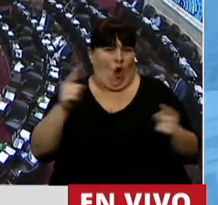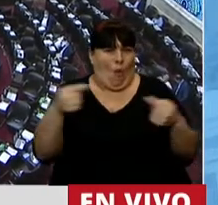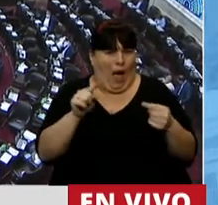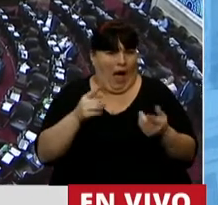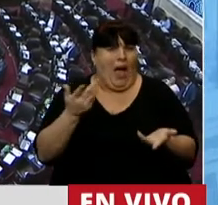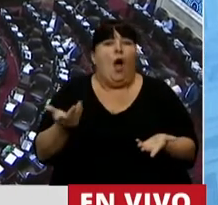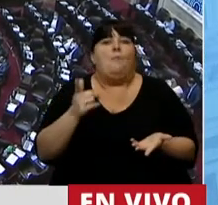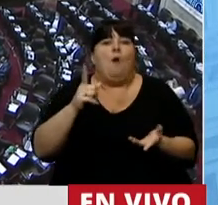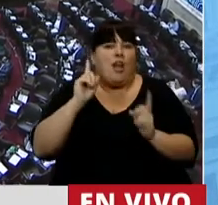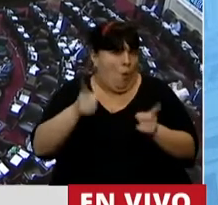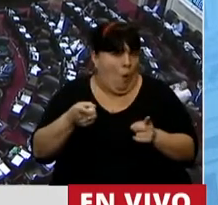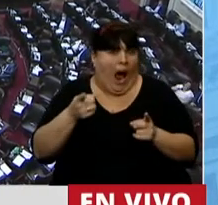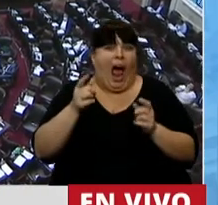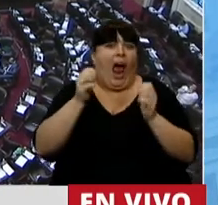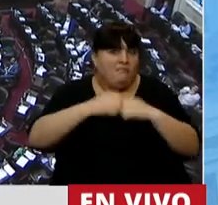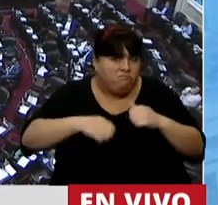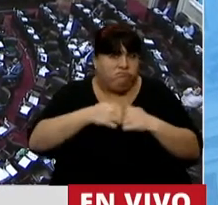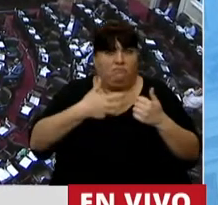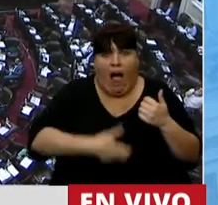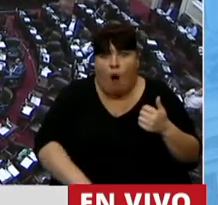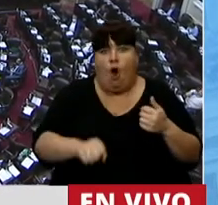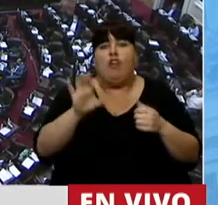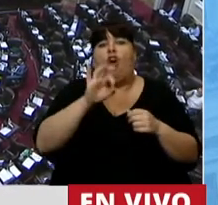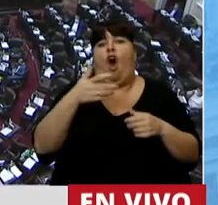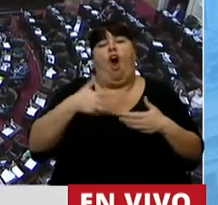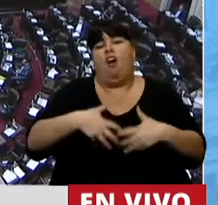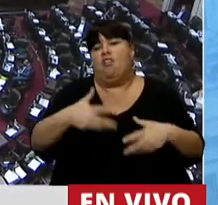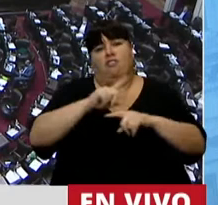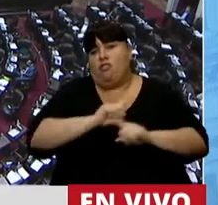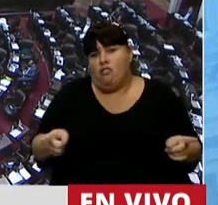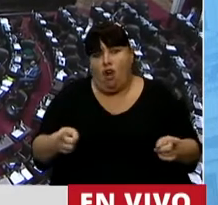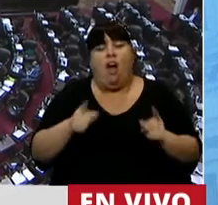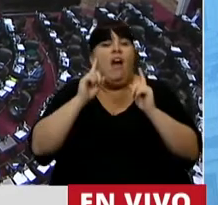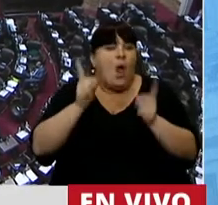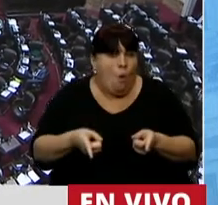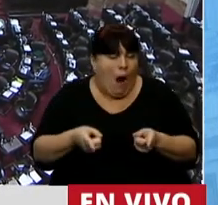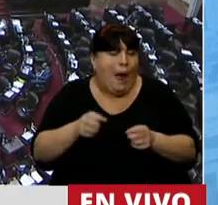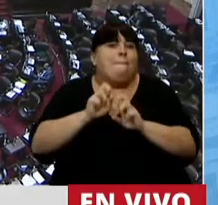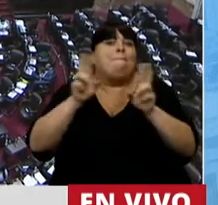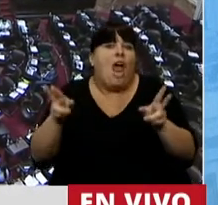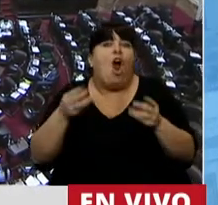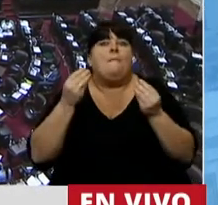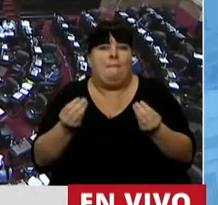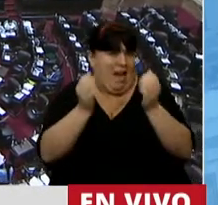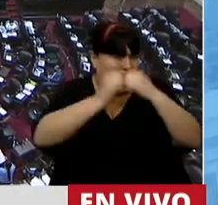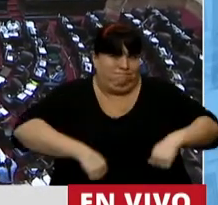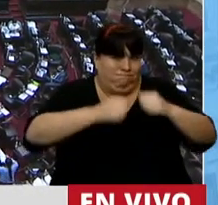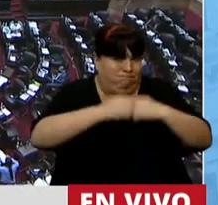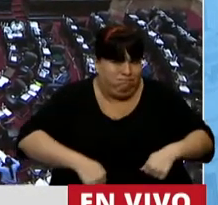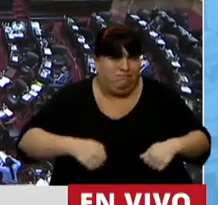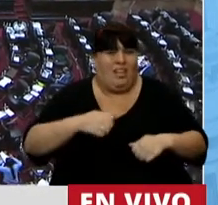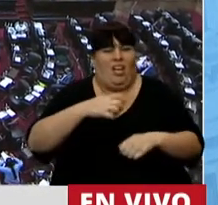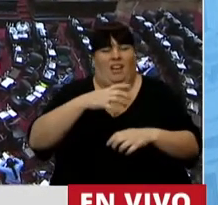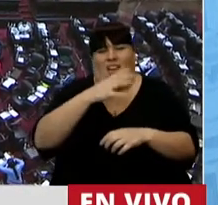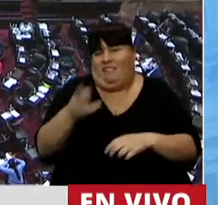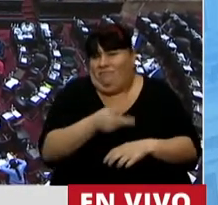porque no dejaron de practicarse interrupciones, abortos, sino que se practicaron, de hecho, pero en un marco de clandestinidad y